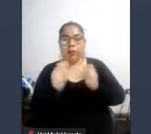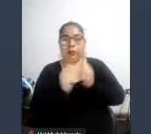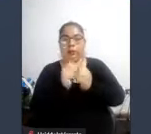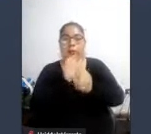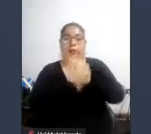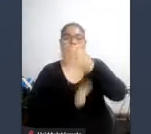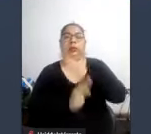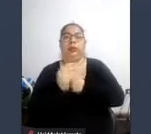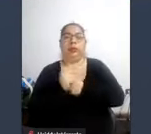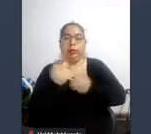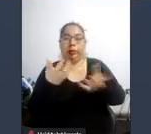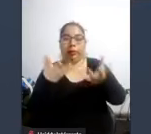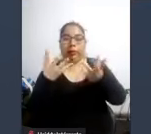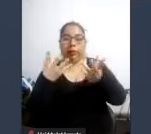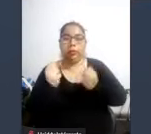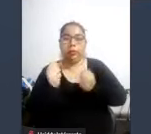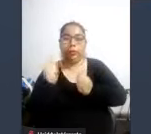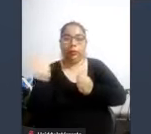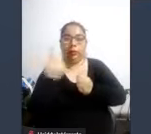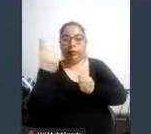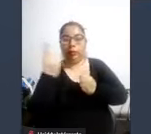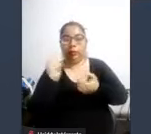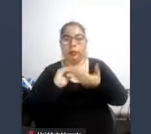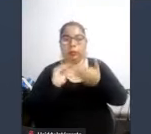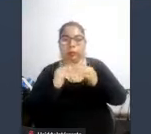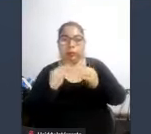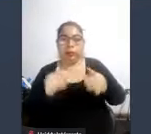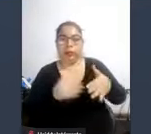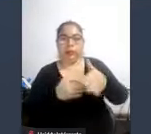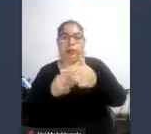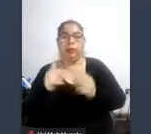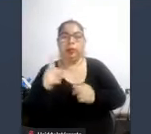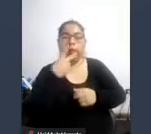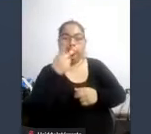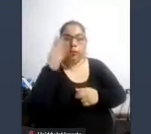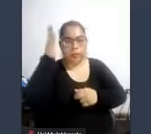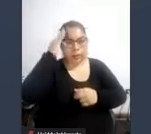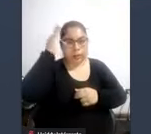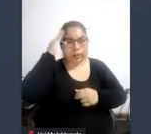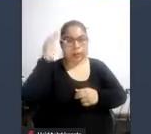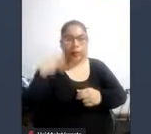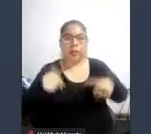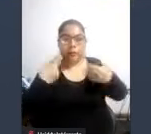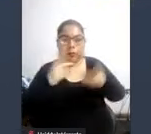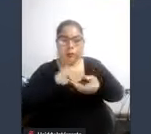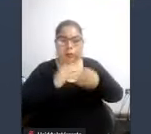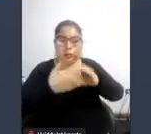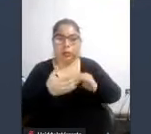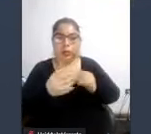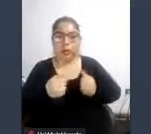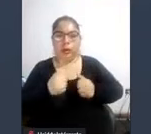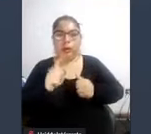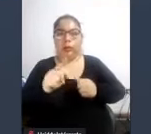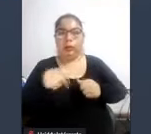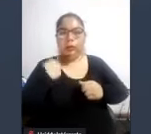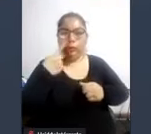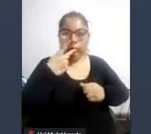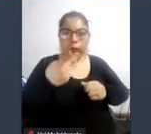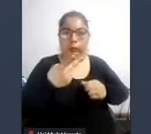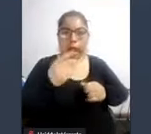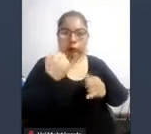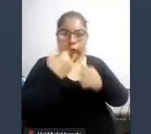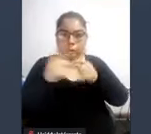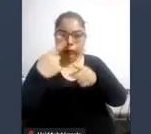necesitan contar con un entorno accesible que les permita ser capaces de usarlo tomando en cuenta los diferentes sus